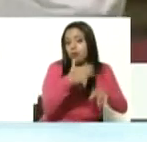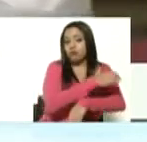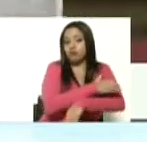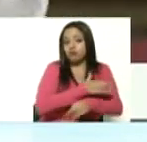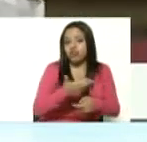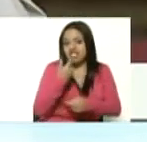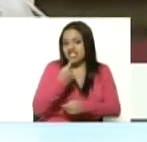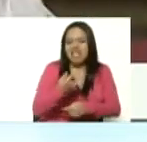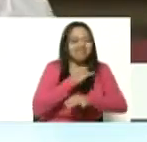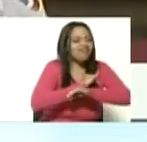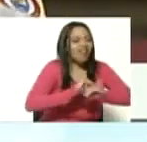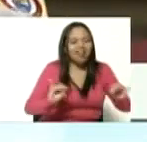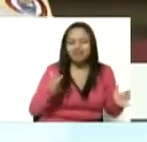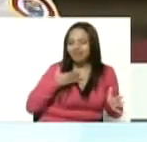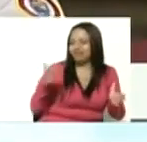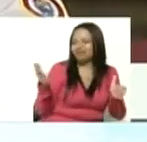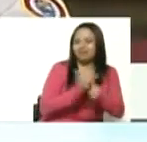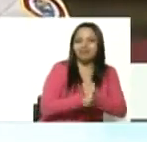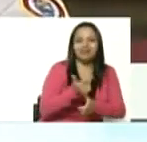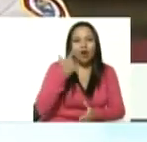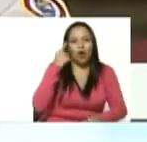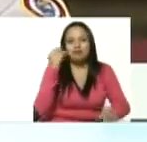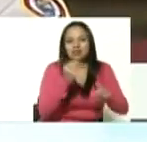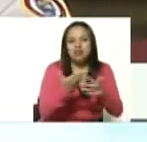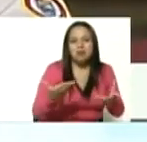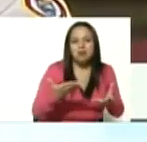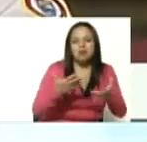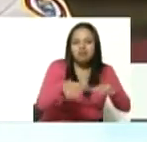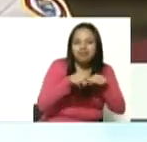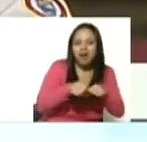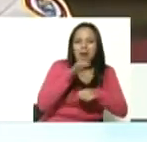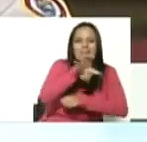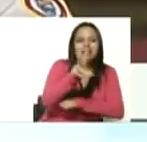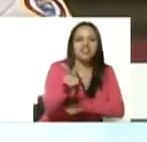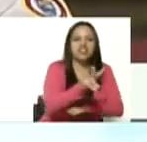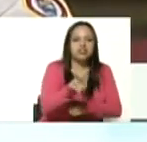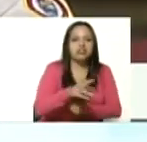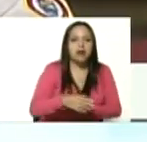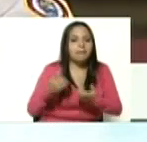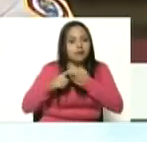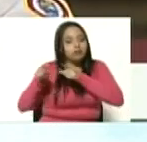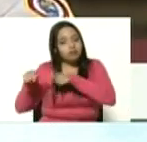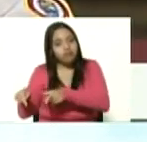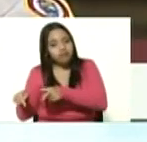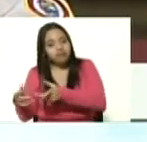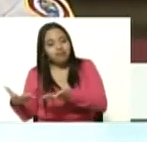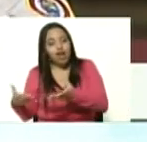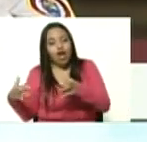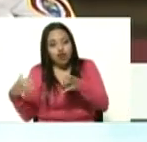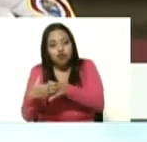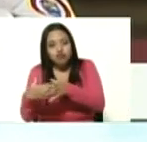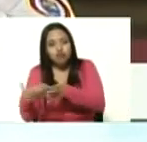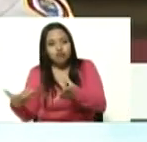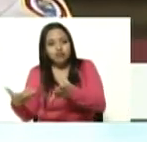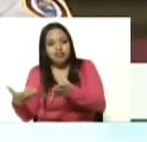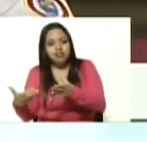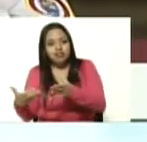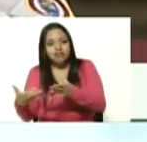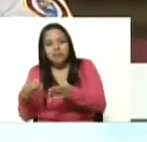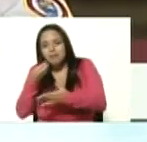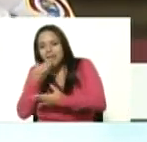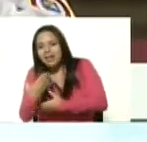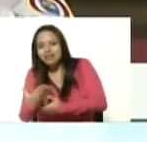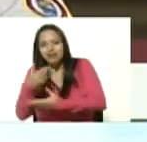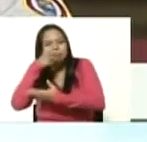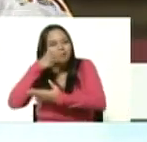coliseo mundial pues estaba nuestra patria bueno y vino ese hermoso pueblo